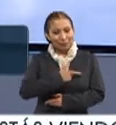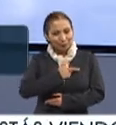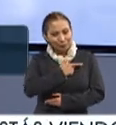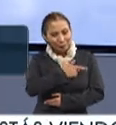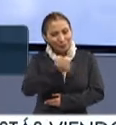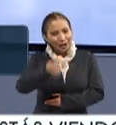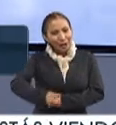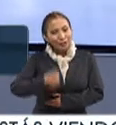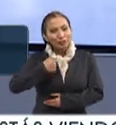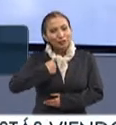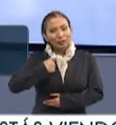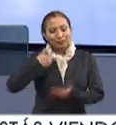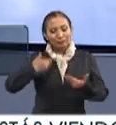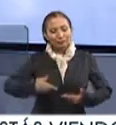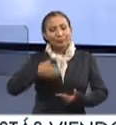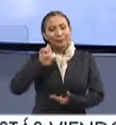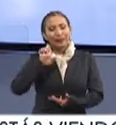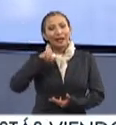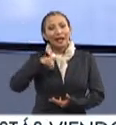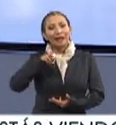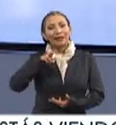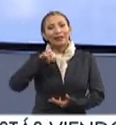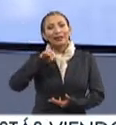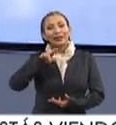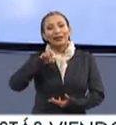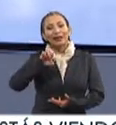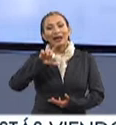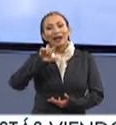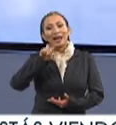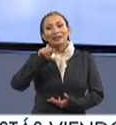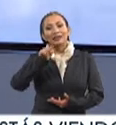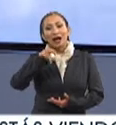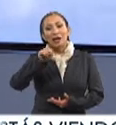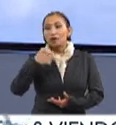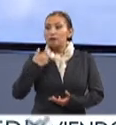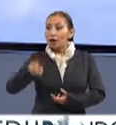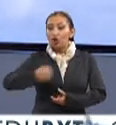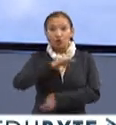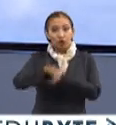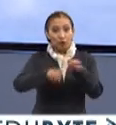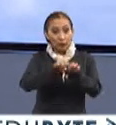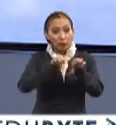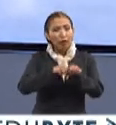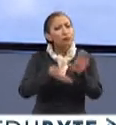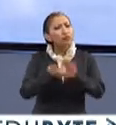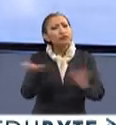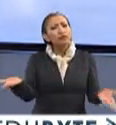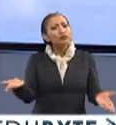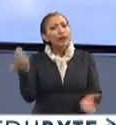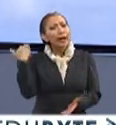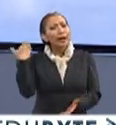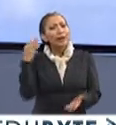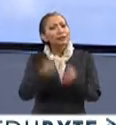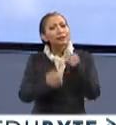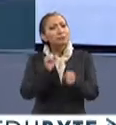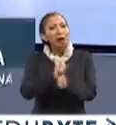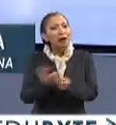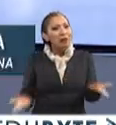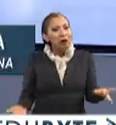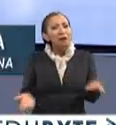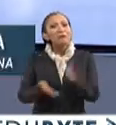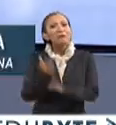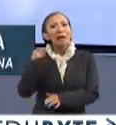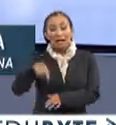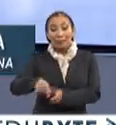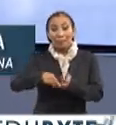gusto saludarles, soy Enrique Lascano. Les saludo como siempre en nombre de todos mis compañeros de este equipo de trabajo. ¿Cómo le fue de fin de semana? ¿Cómo